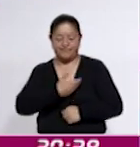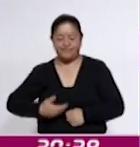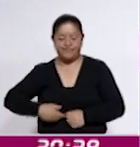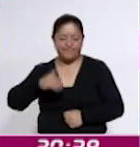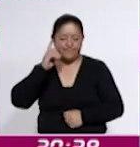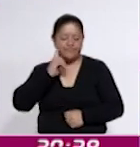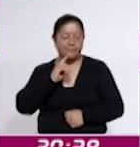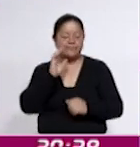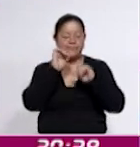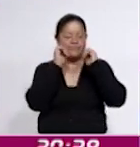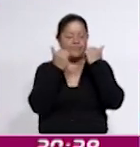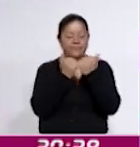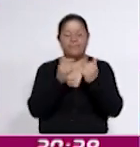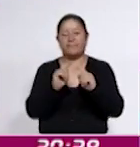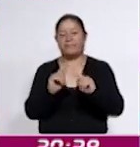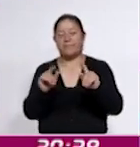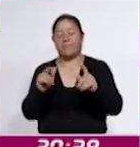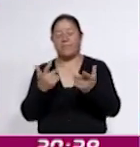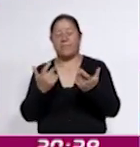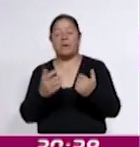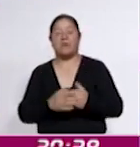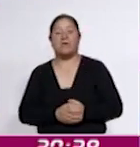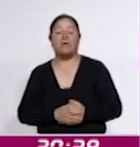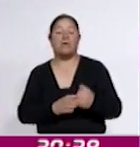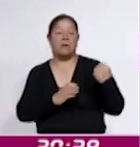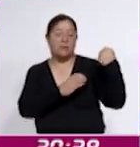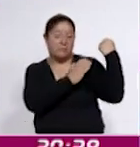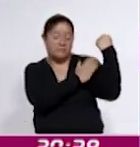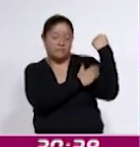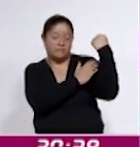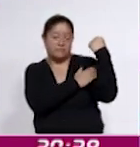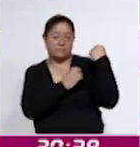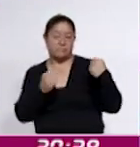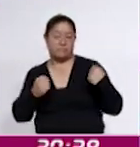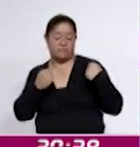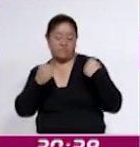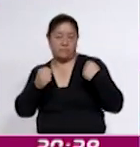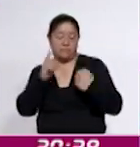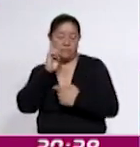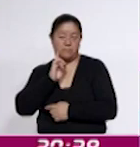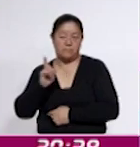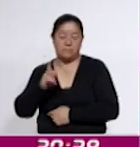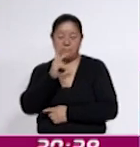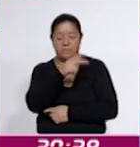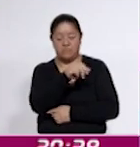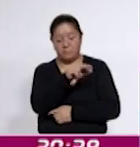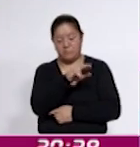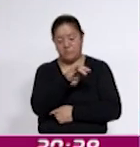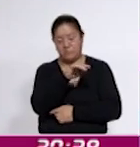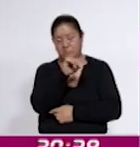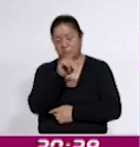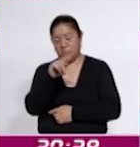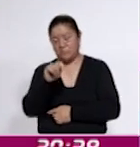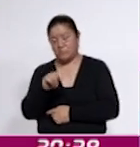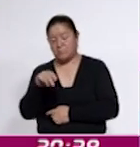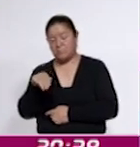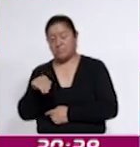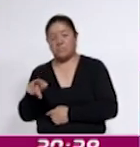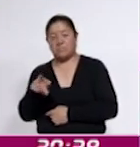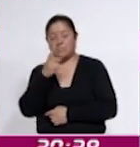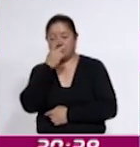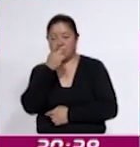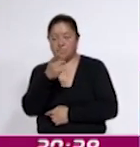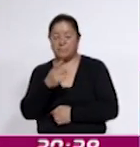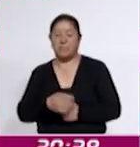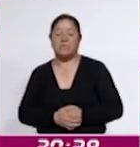Asociación Tlaxcalteca de Fisiconstructivismo, Fitness AC, Karina Tlachi Muñoz, dio a conocer que